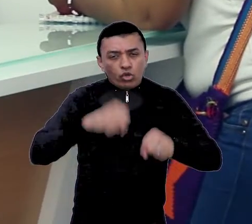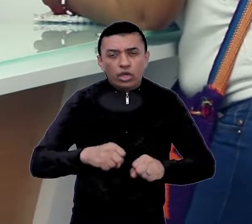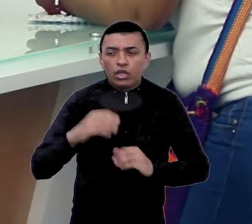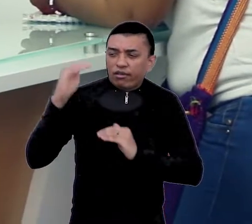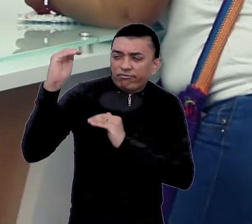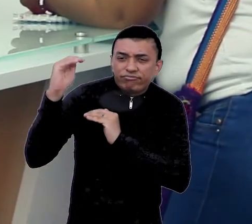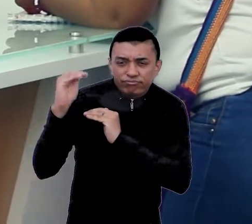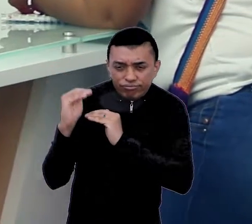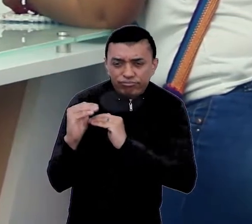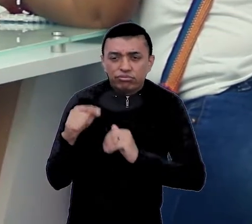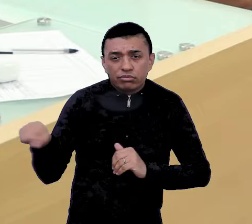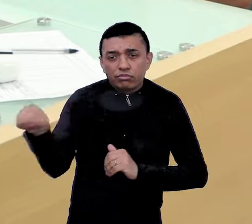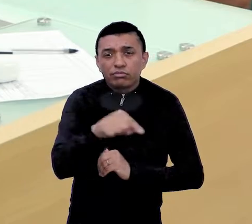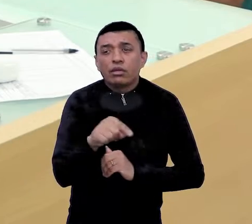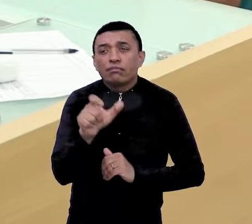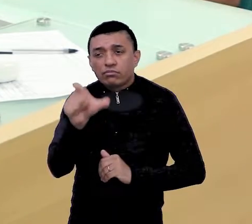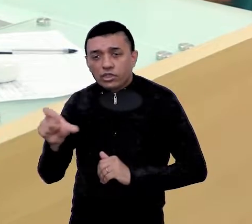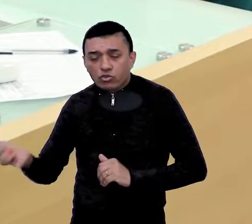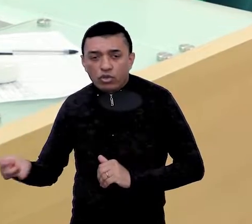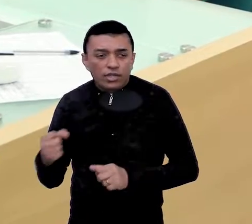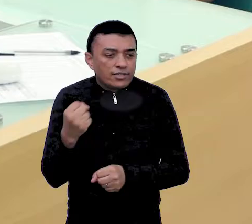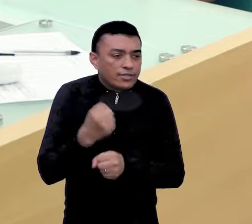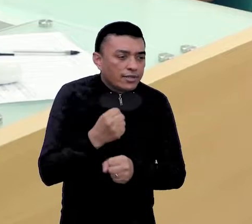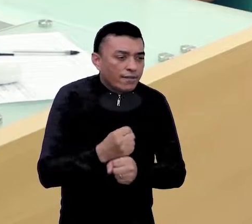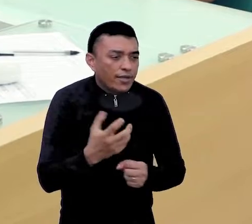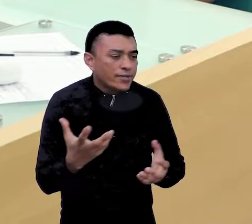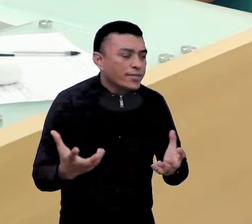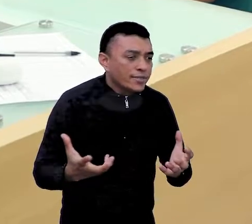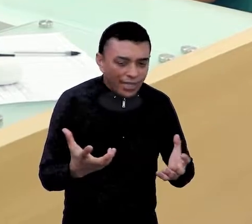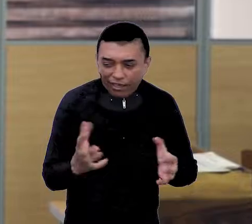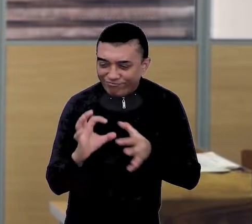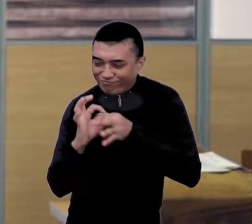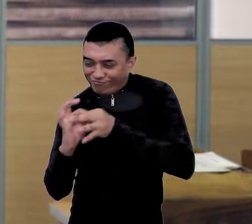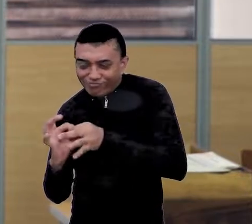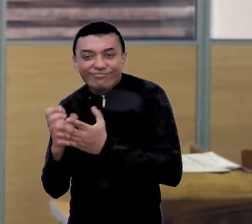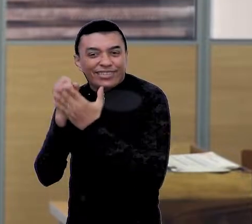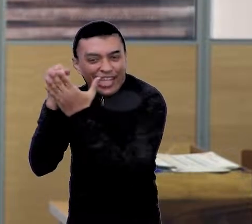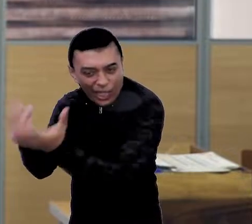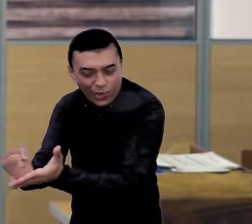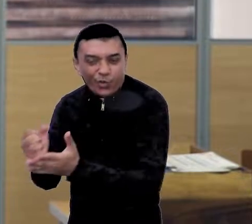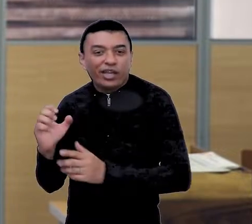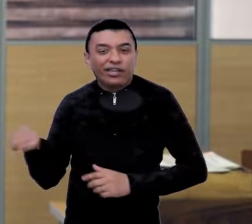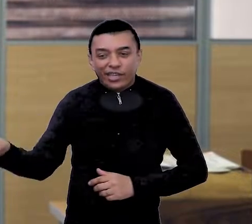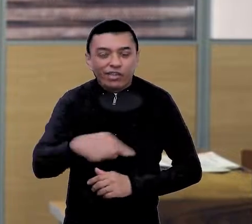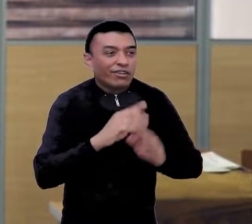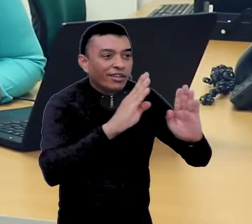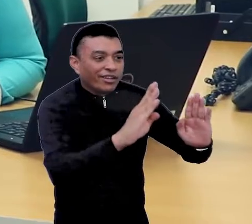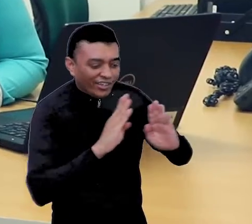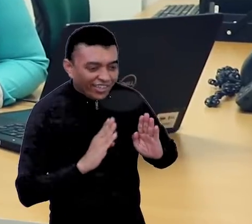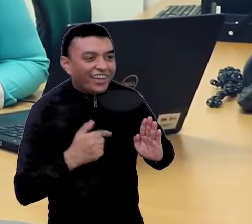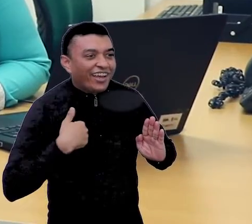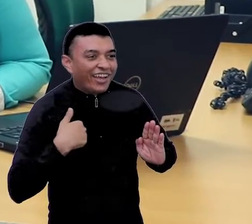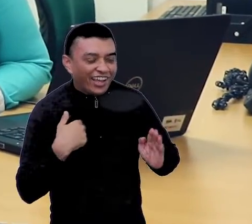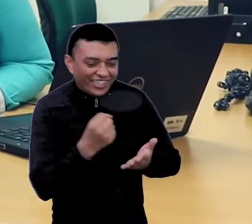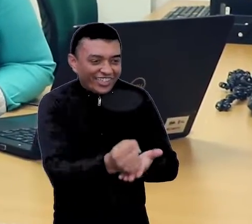buscando impactar la vida de quienes utilizan los servicios de nuestra agencia. Esta agencia que es de todos.